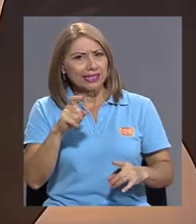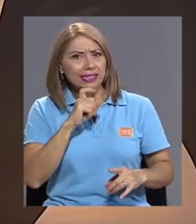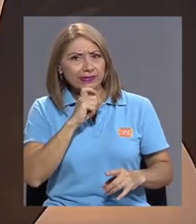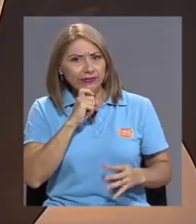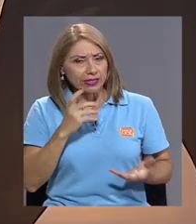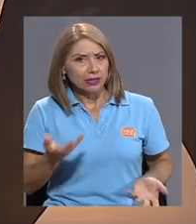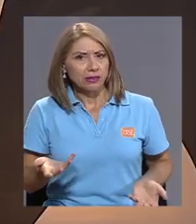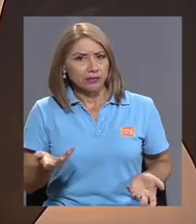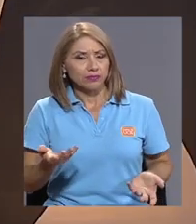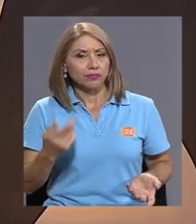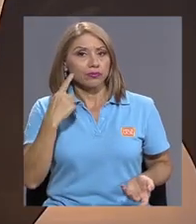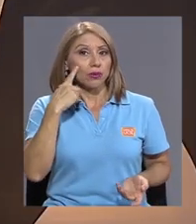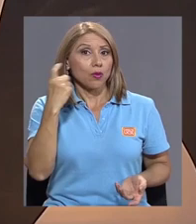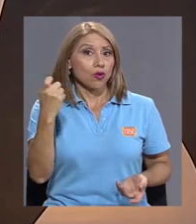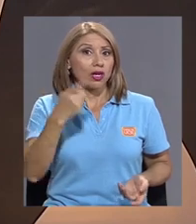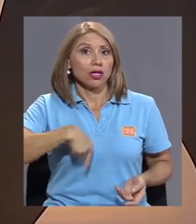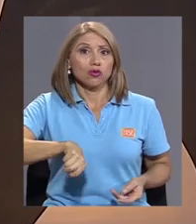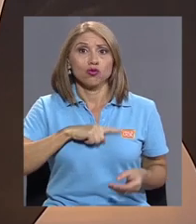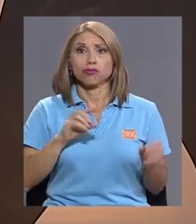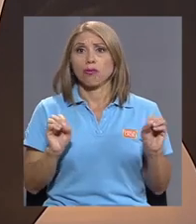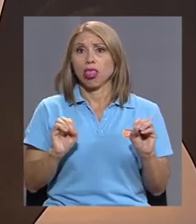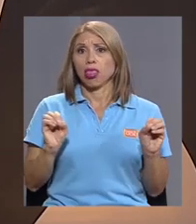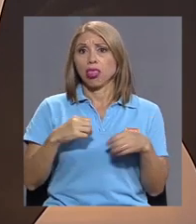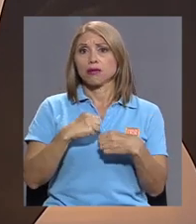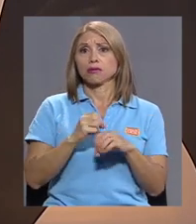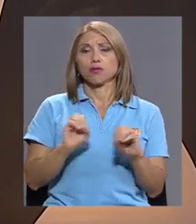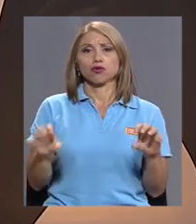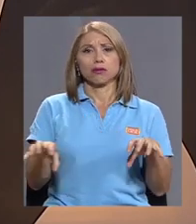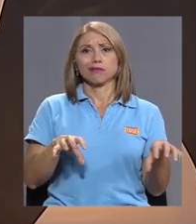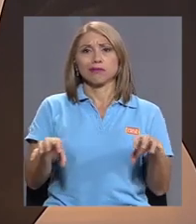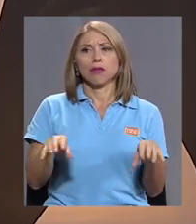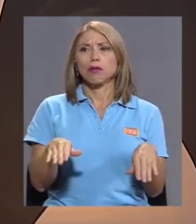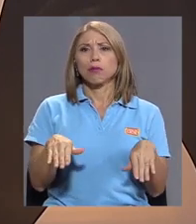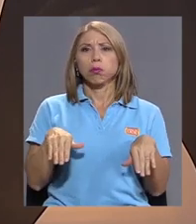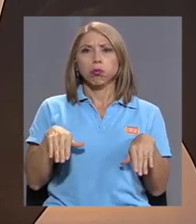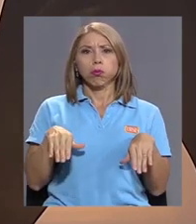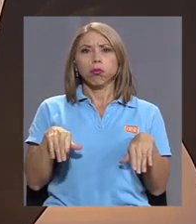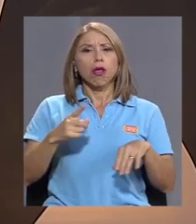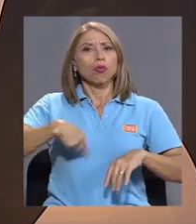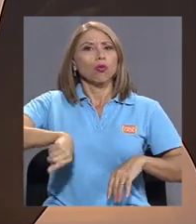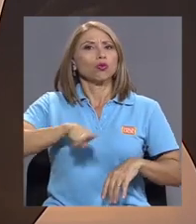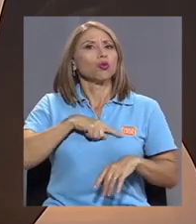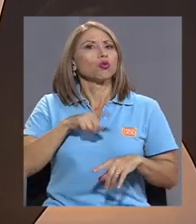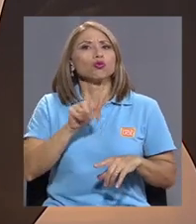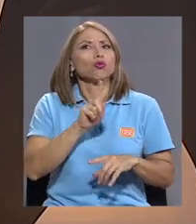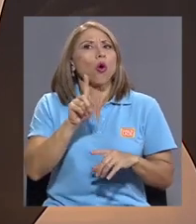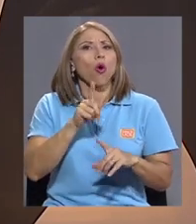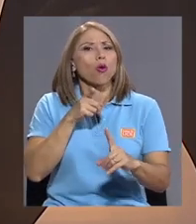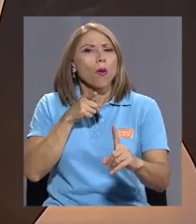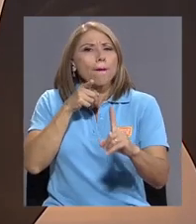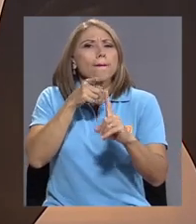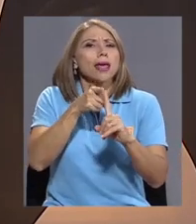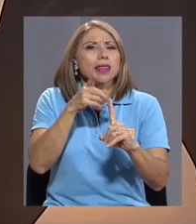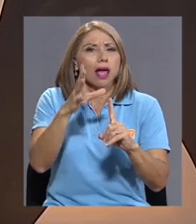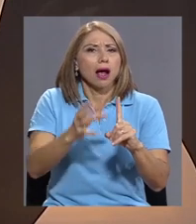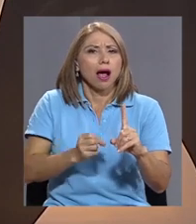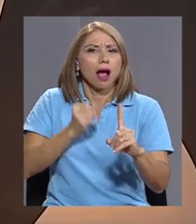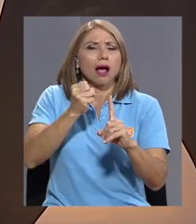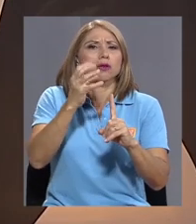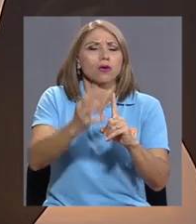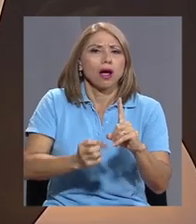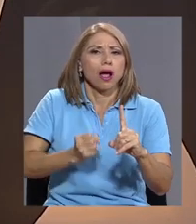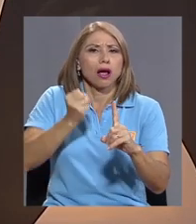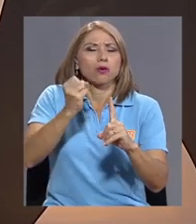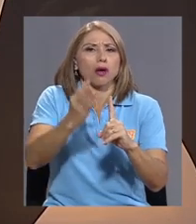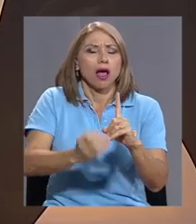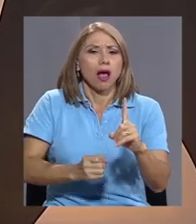poco difícil, ¿verdad?, porque no tomamos acciones y otra cosa, no tenemos metas anuales de reducción de emisiones